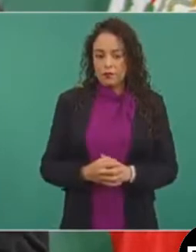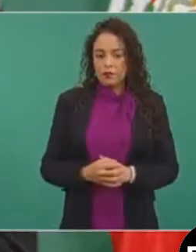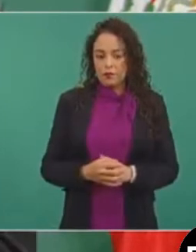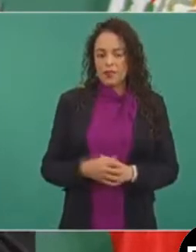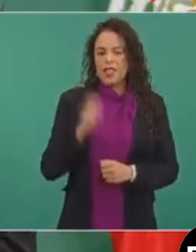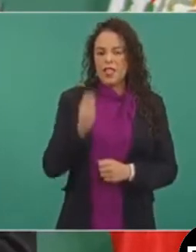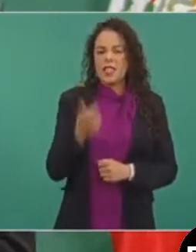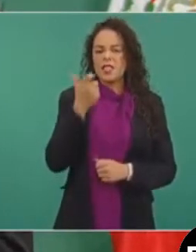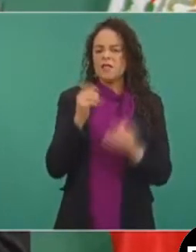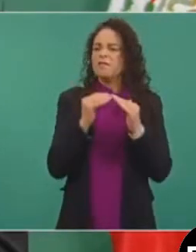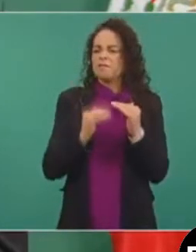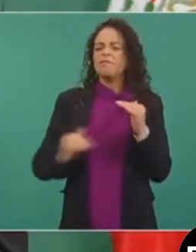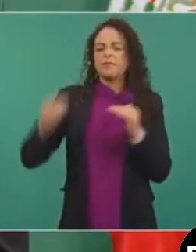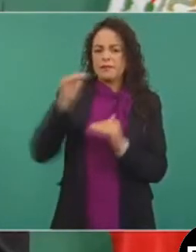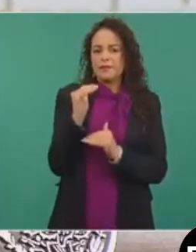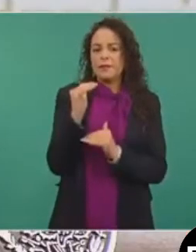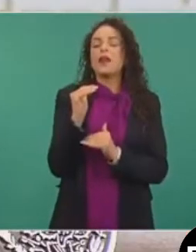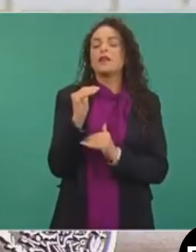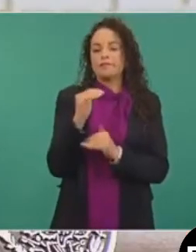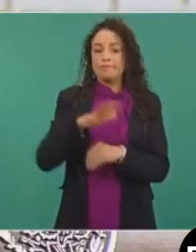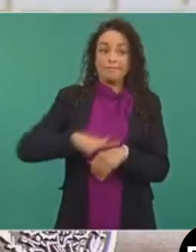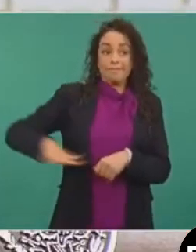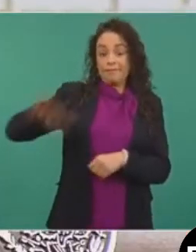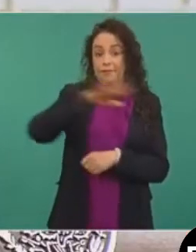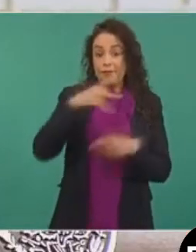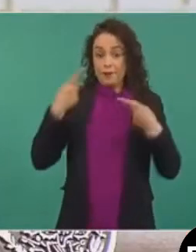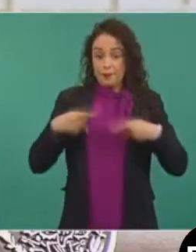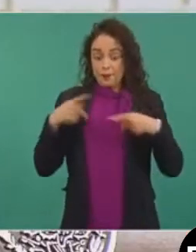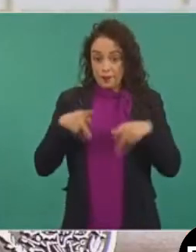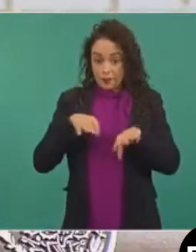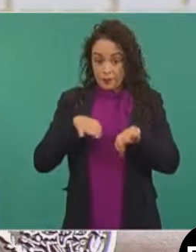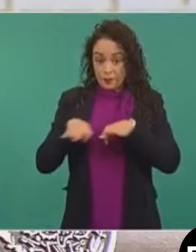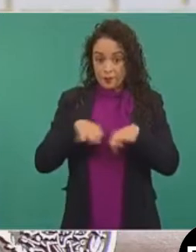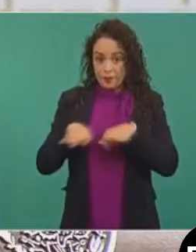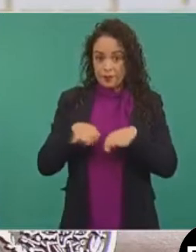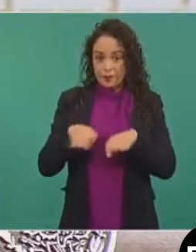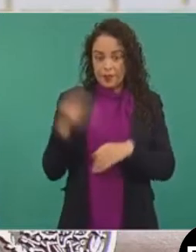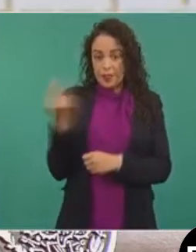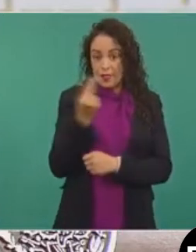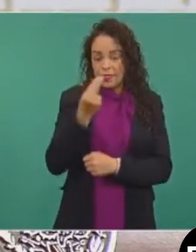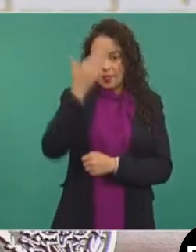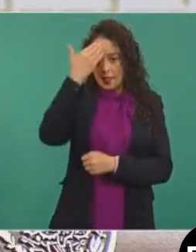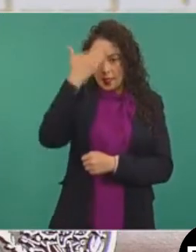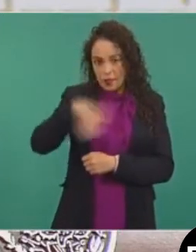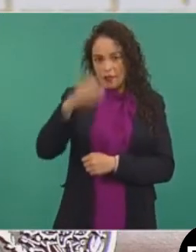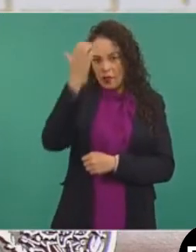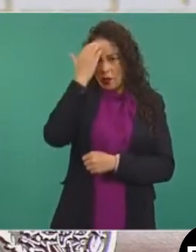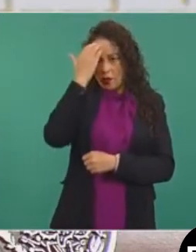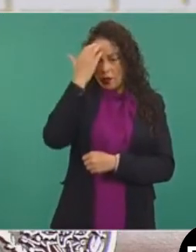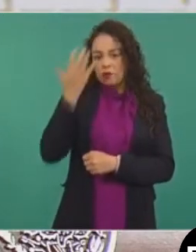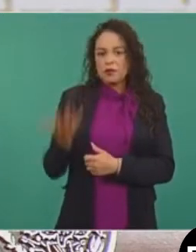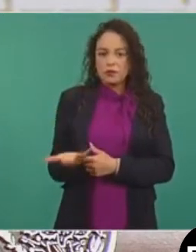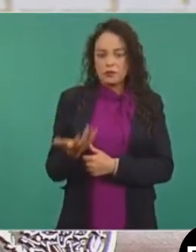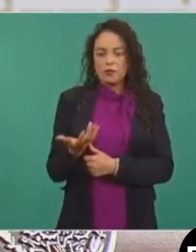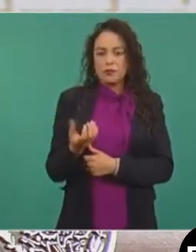todos los trabajadores sepan de cuál es el salario